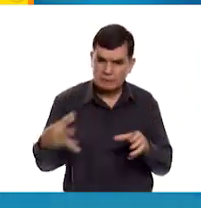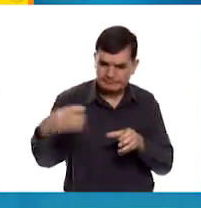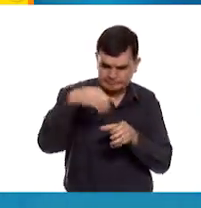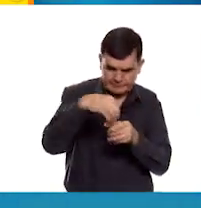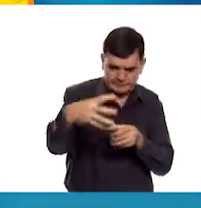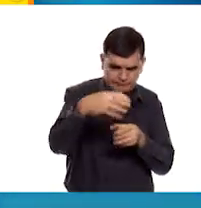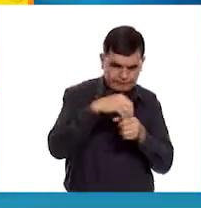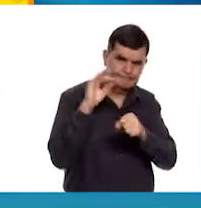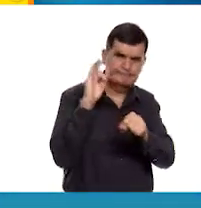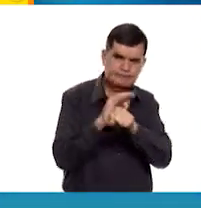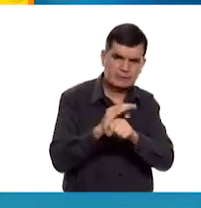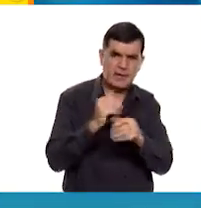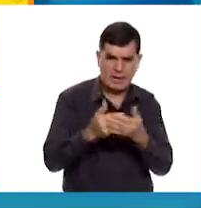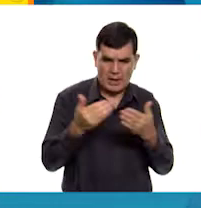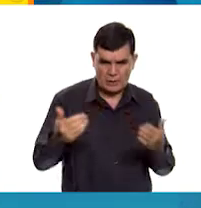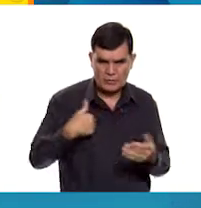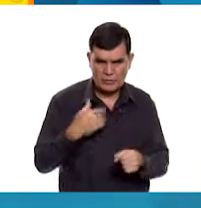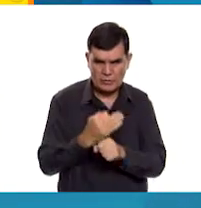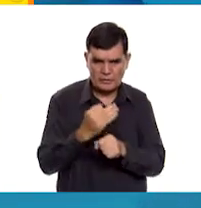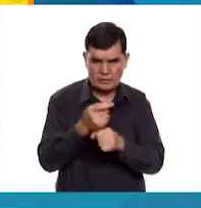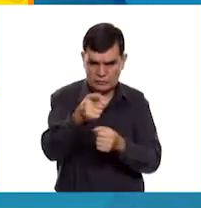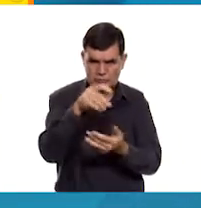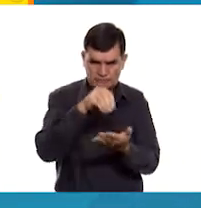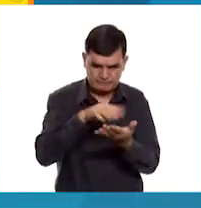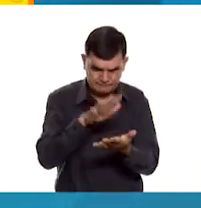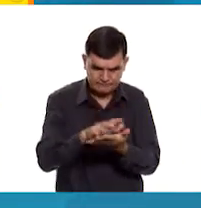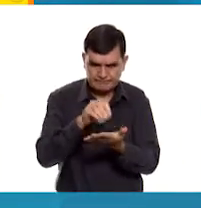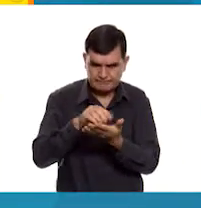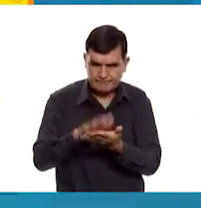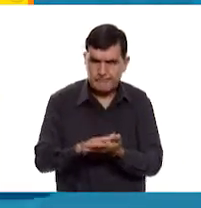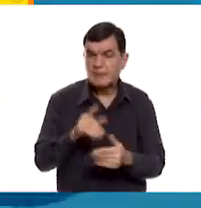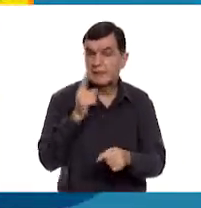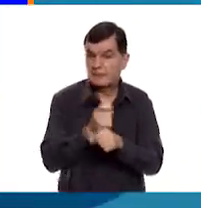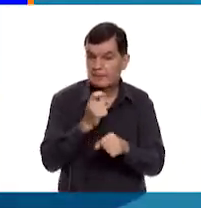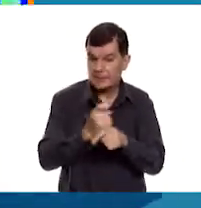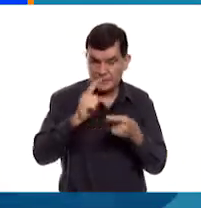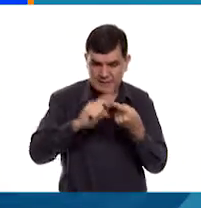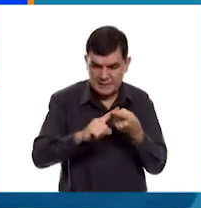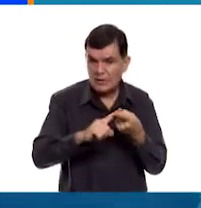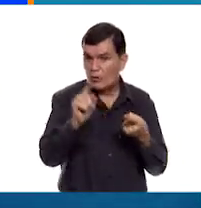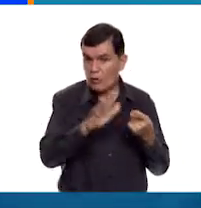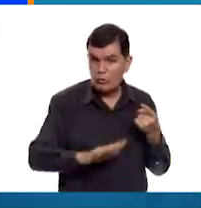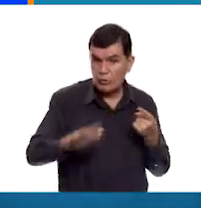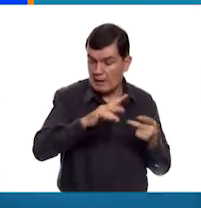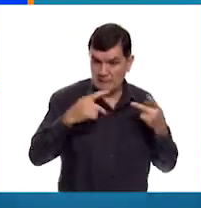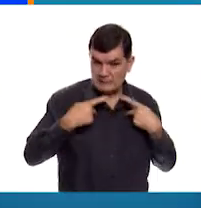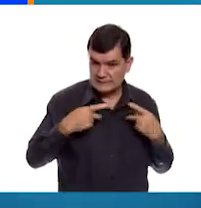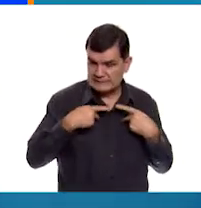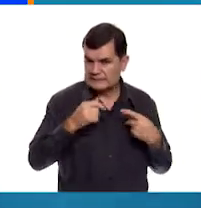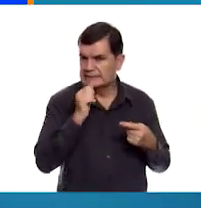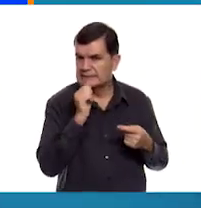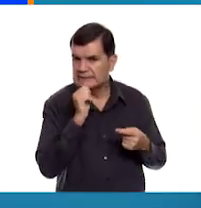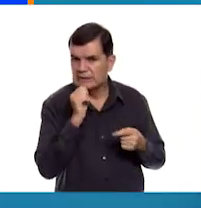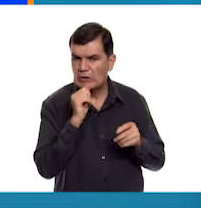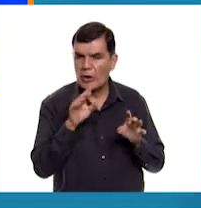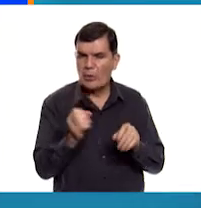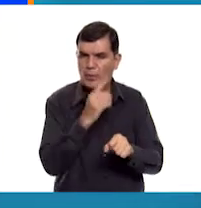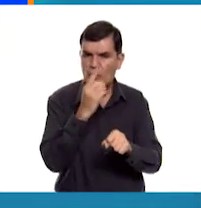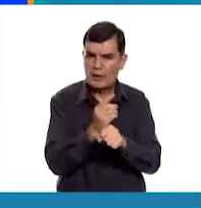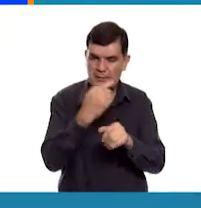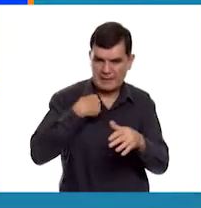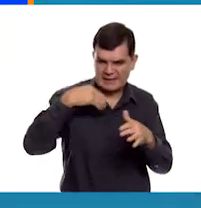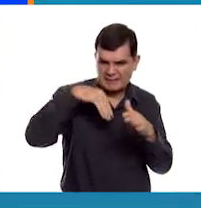digital, a continuación, toma nota. Primero que nada, debes saber que no todas las personas han tenido las mismas